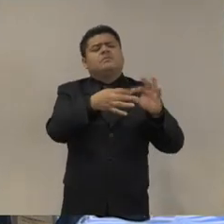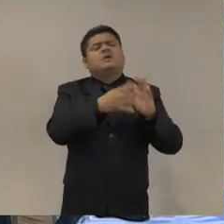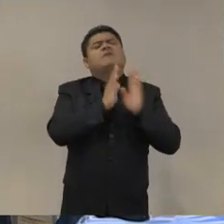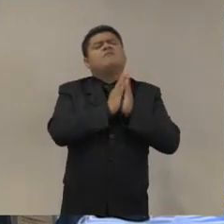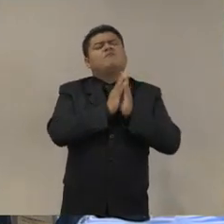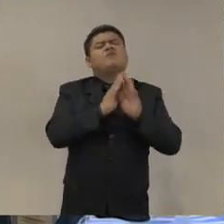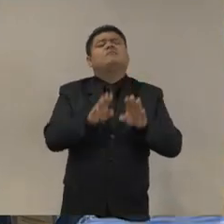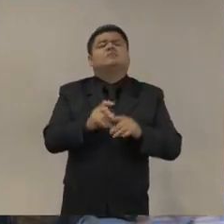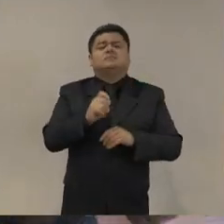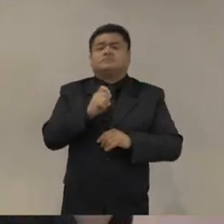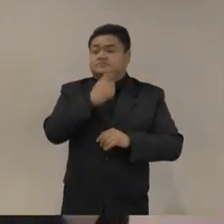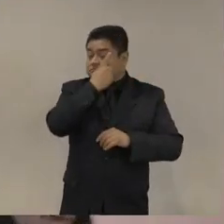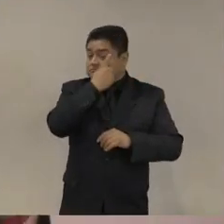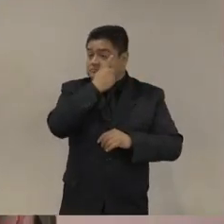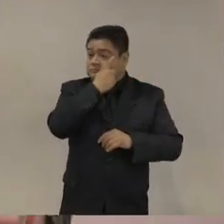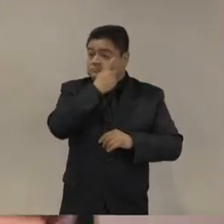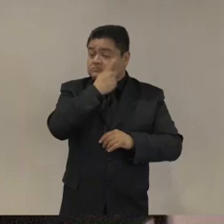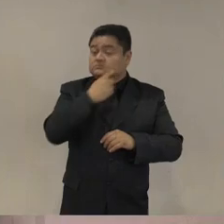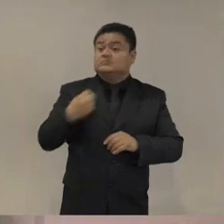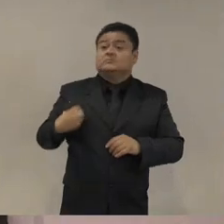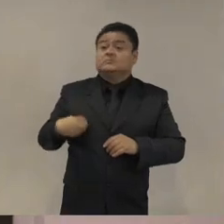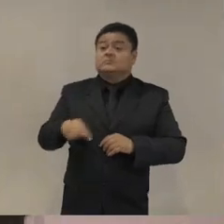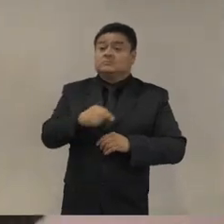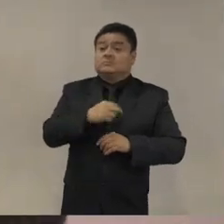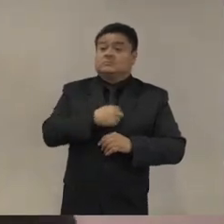que la palabra víctimas sea apertura y no sea cierre?